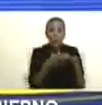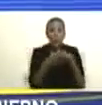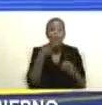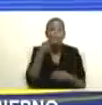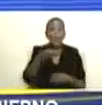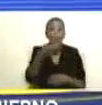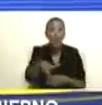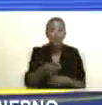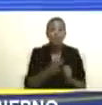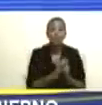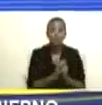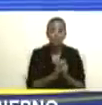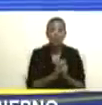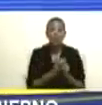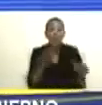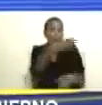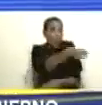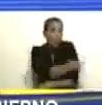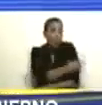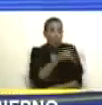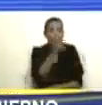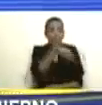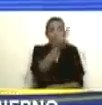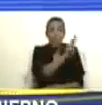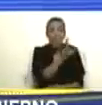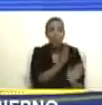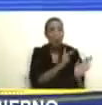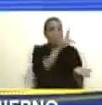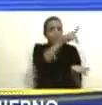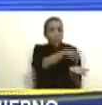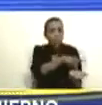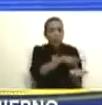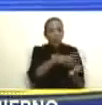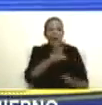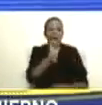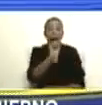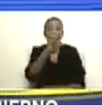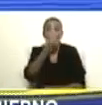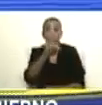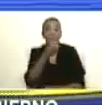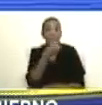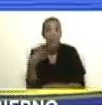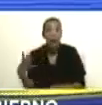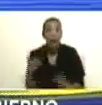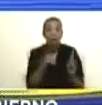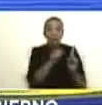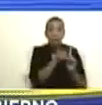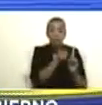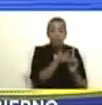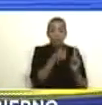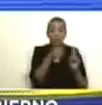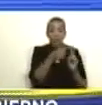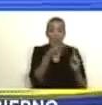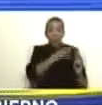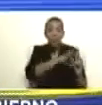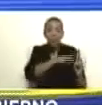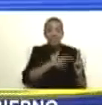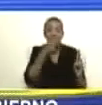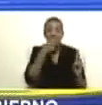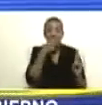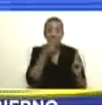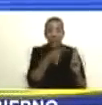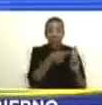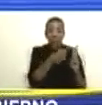políticos de la oposición venezolana Acción Democrática presente Partido Social Cristiano